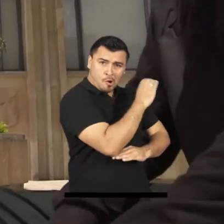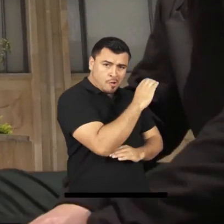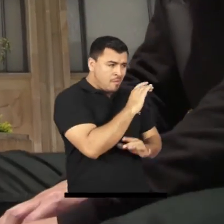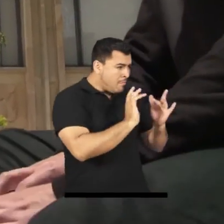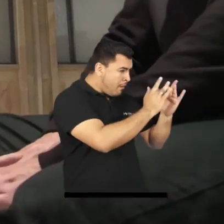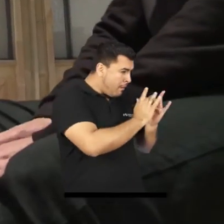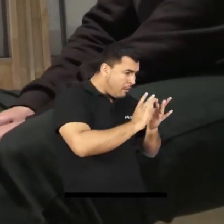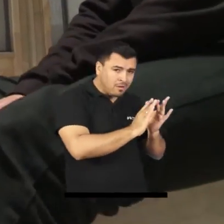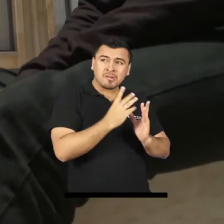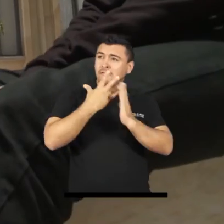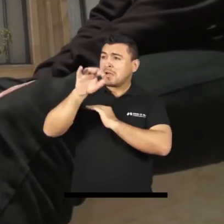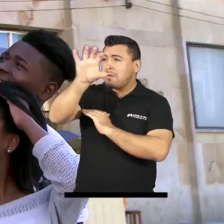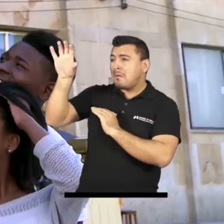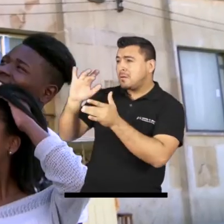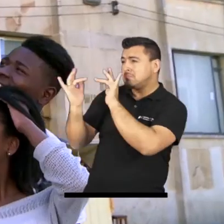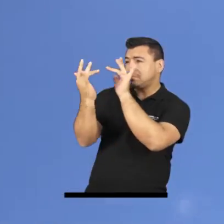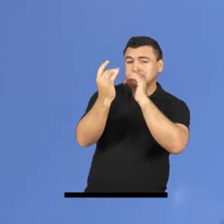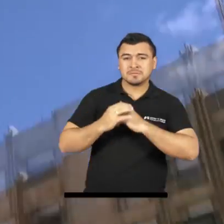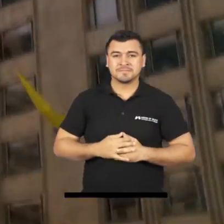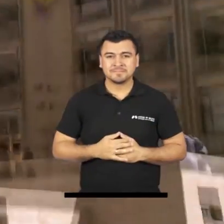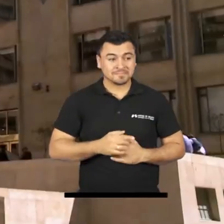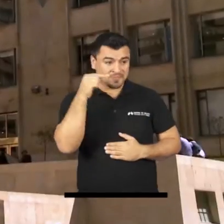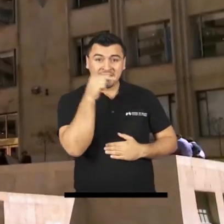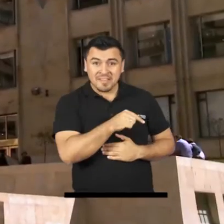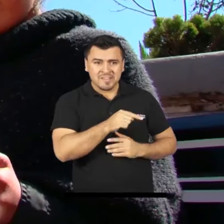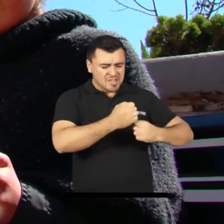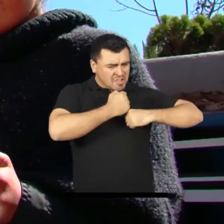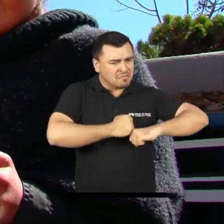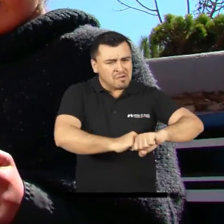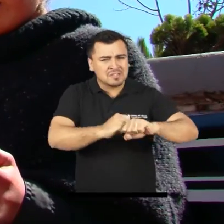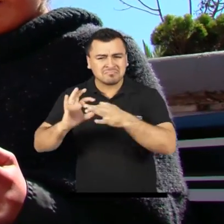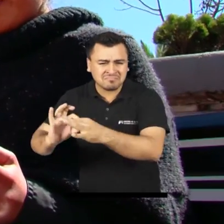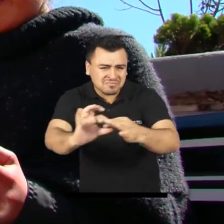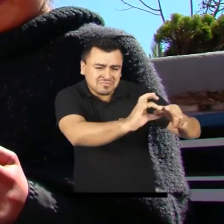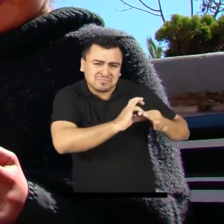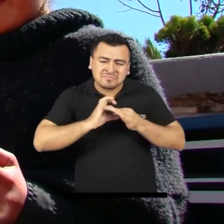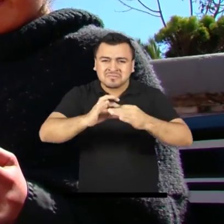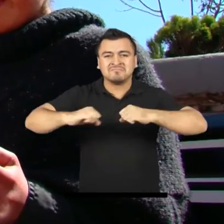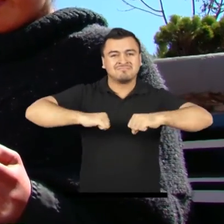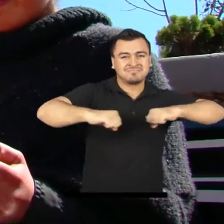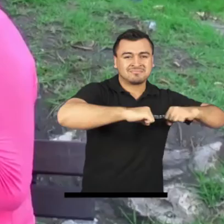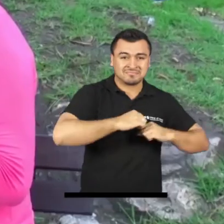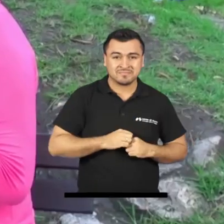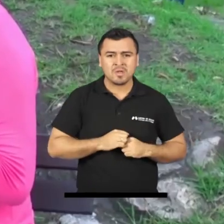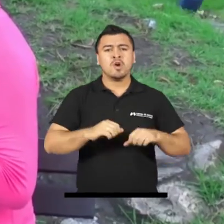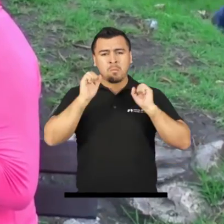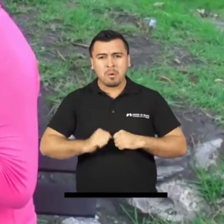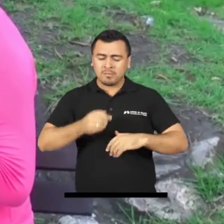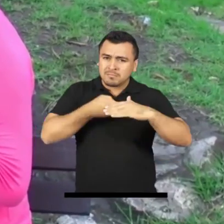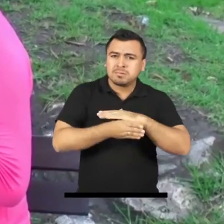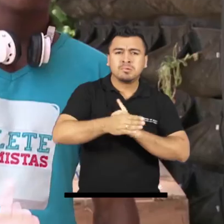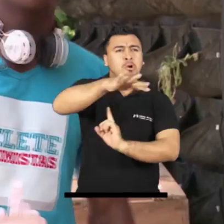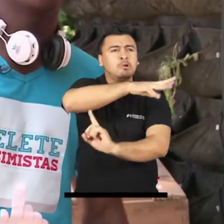parte dentro y fuera del país. Y este es un esfuerzo que se construye entre todos y que nos permitirán